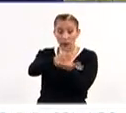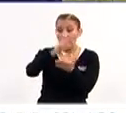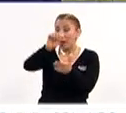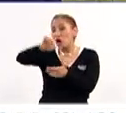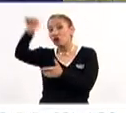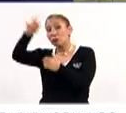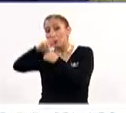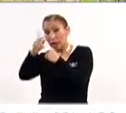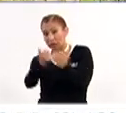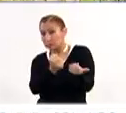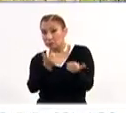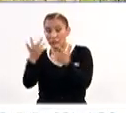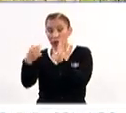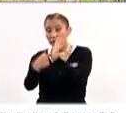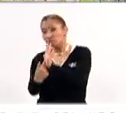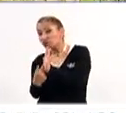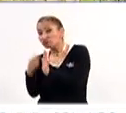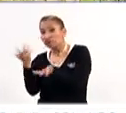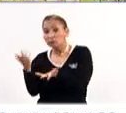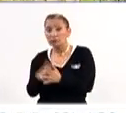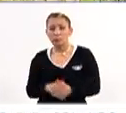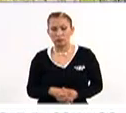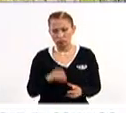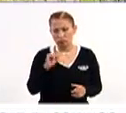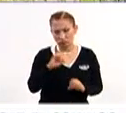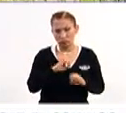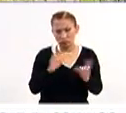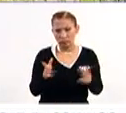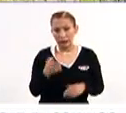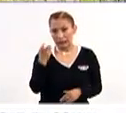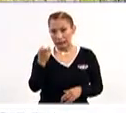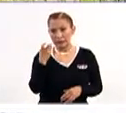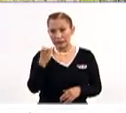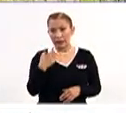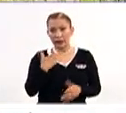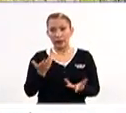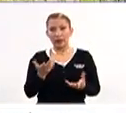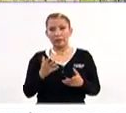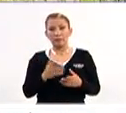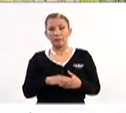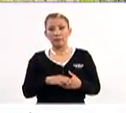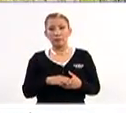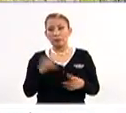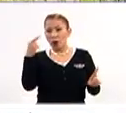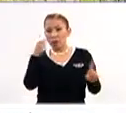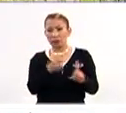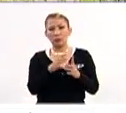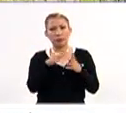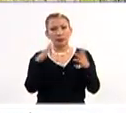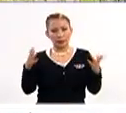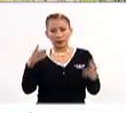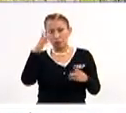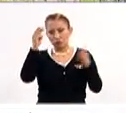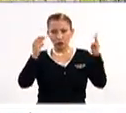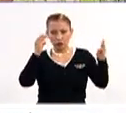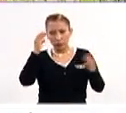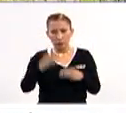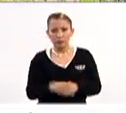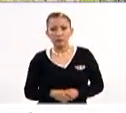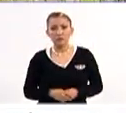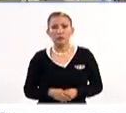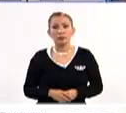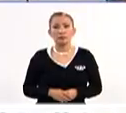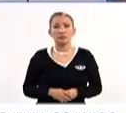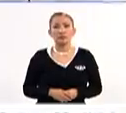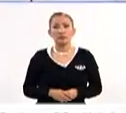visibilidad, sino otro tipo de presencia? Por supuesto. Ese es uno de los grandes, yo creo que de los objetivos más grandes que tiene el museo. Definitivamente